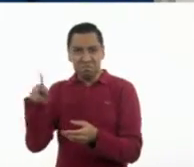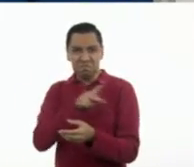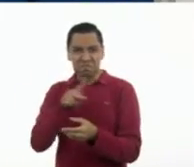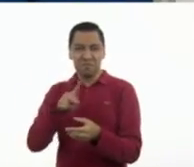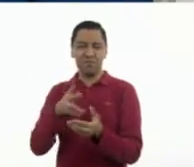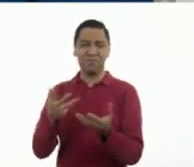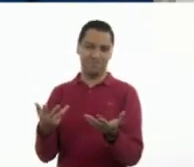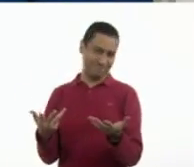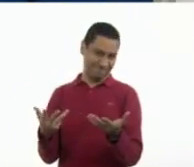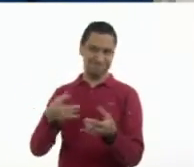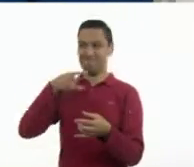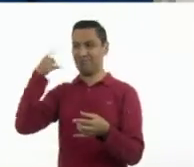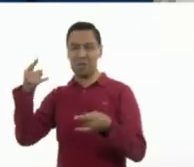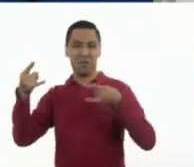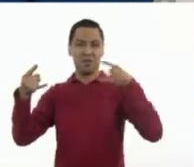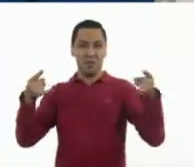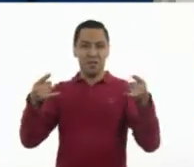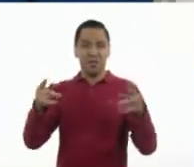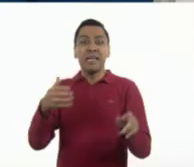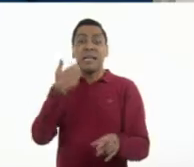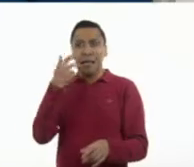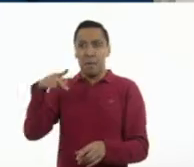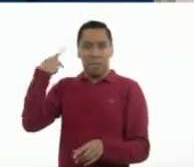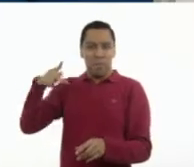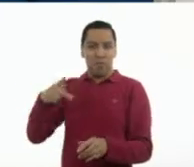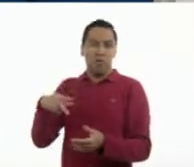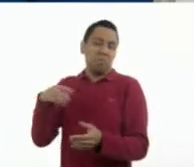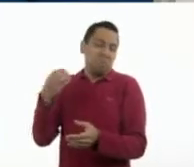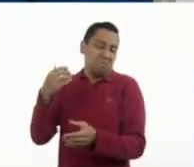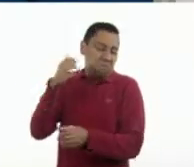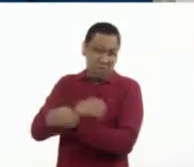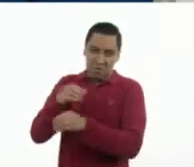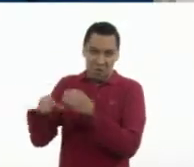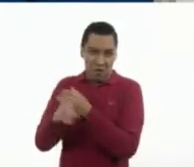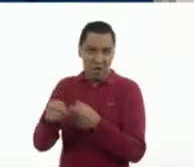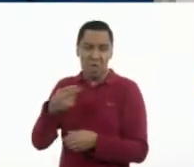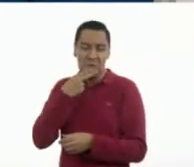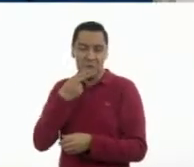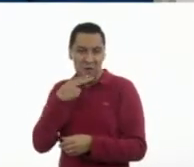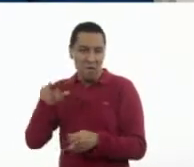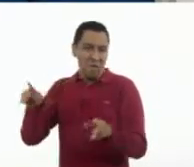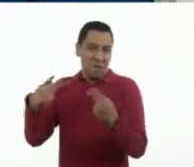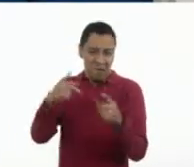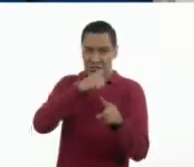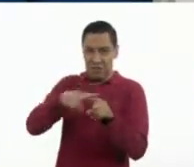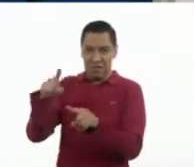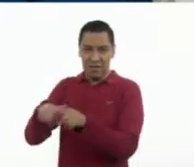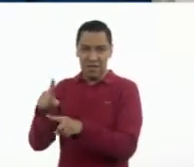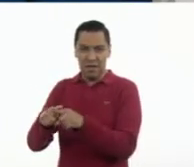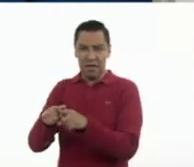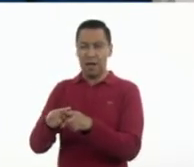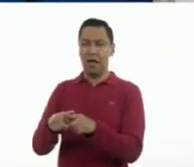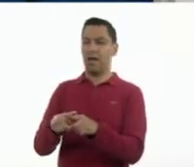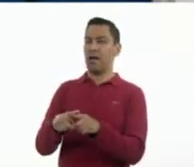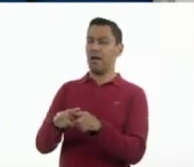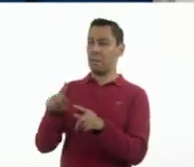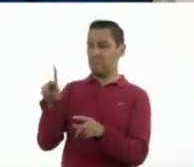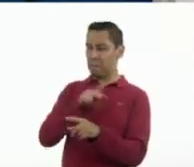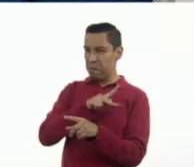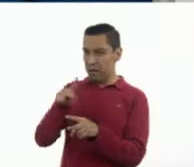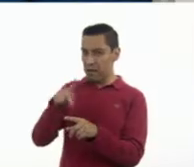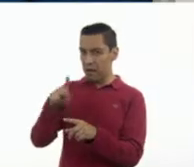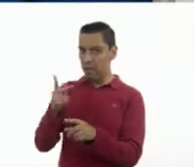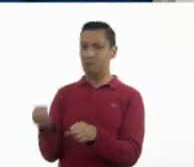propósito precisamente es vender el producto o servicio, pues tienen que ofrecer algo diferente a lo que dan los demás, algo